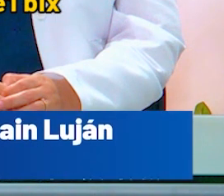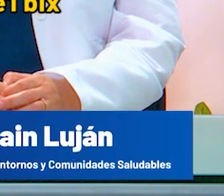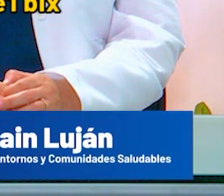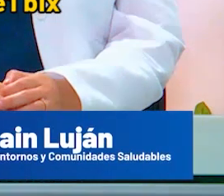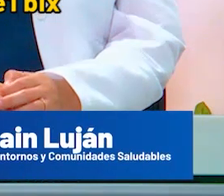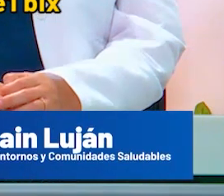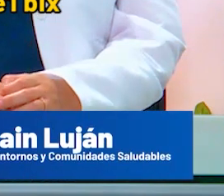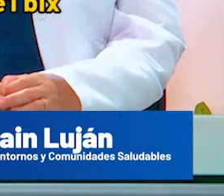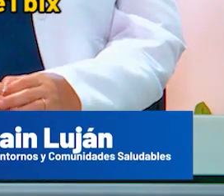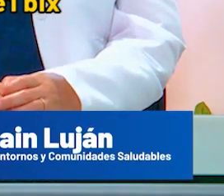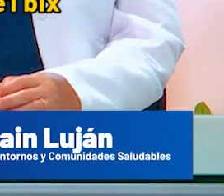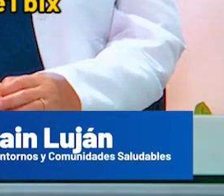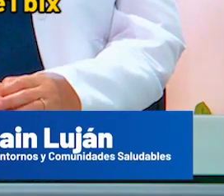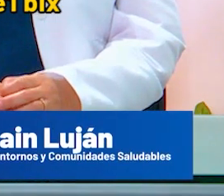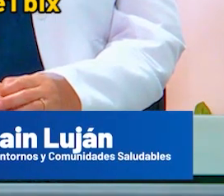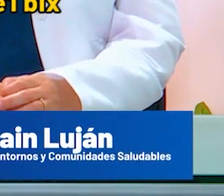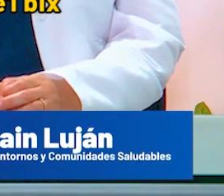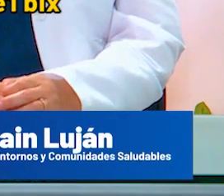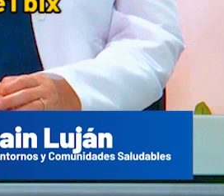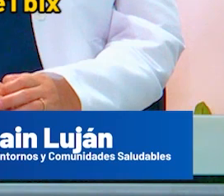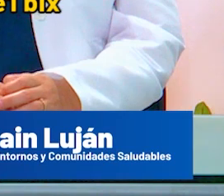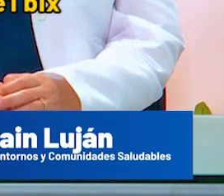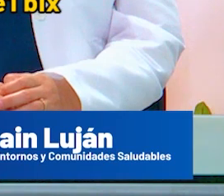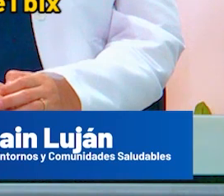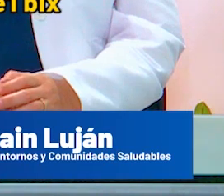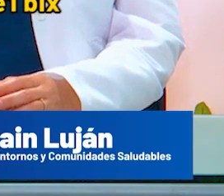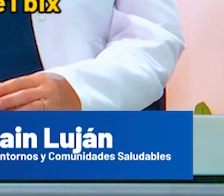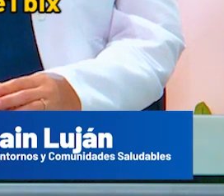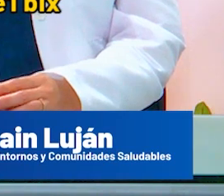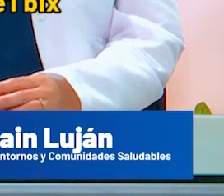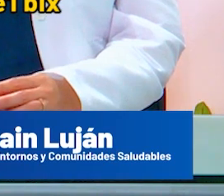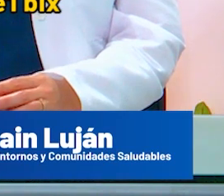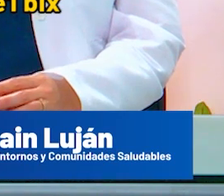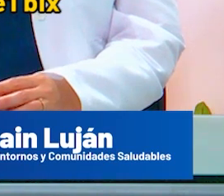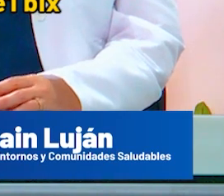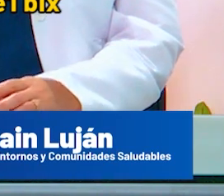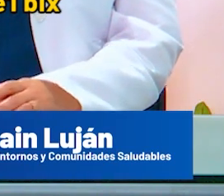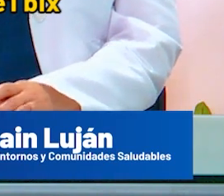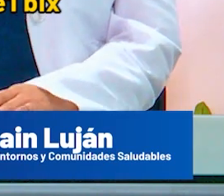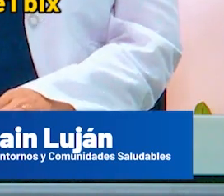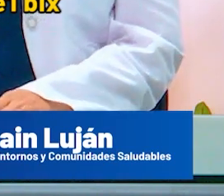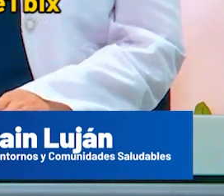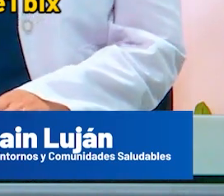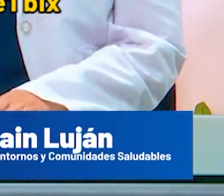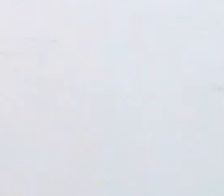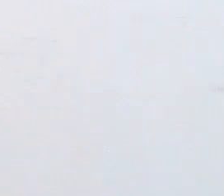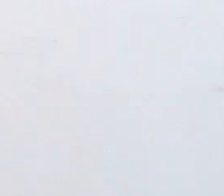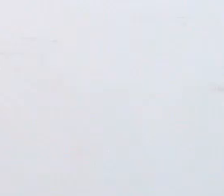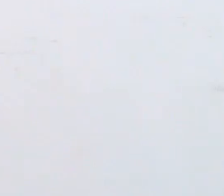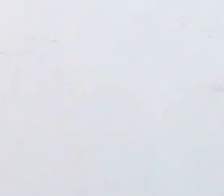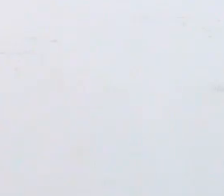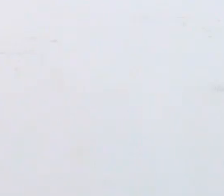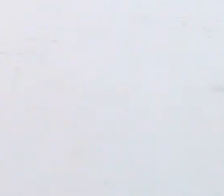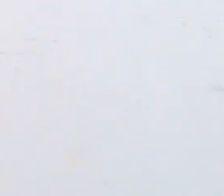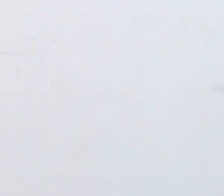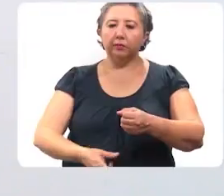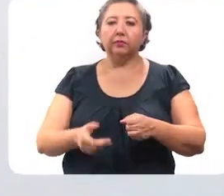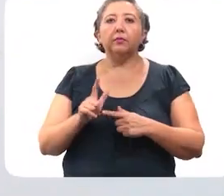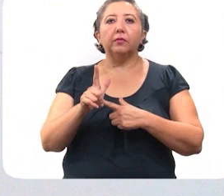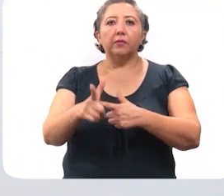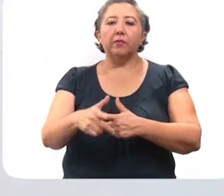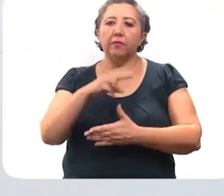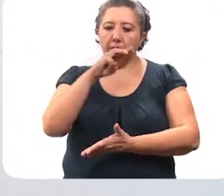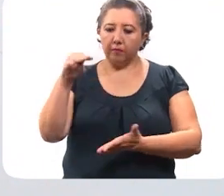Buenas tardes. Nos permitimos informar el parte médico relacionado con el COVID-19 en Yucatán. Adelante, doctora Claudia. Gracias, doctora. Buenas tardes.